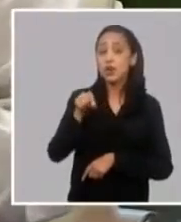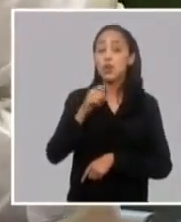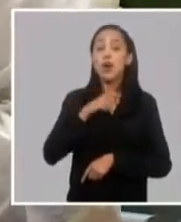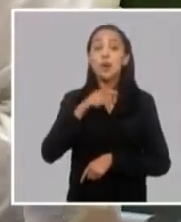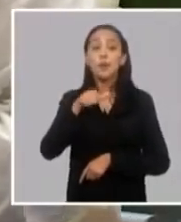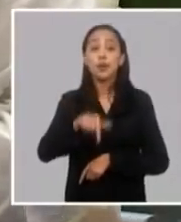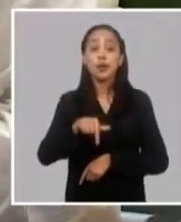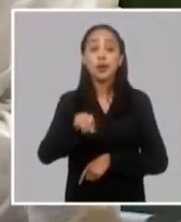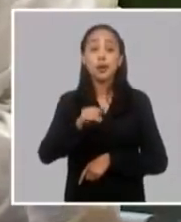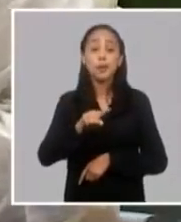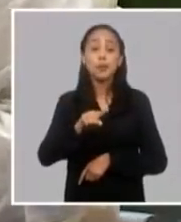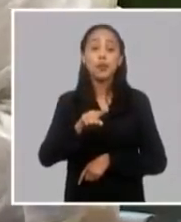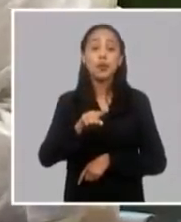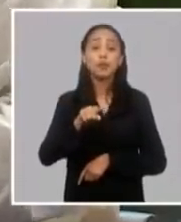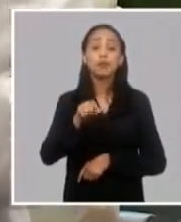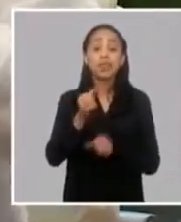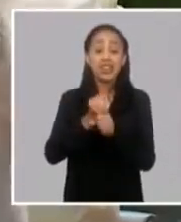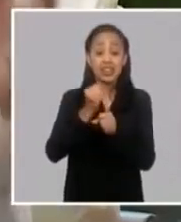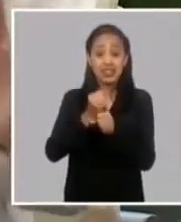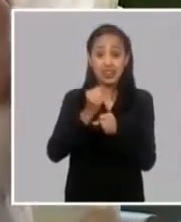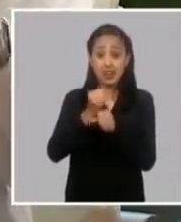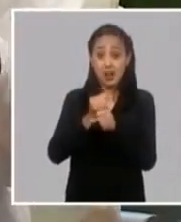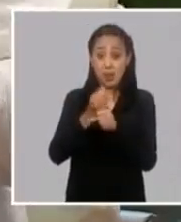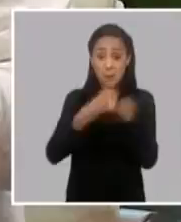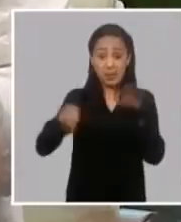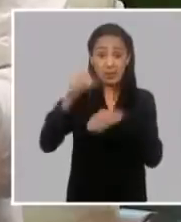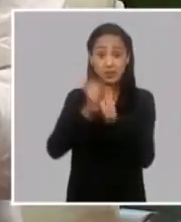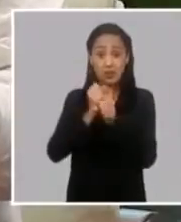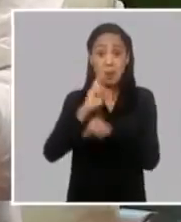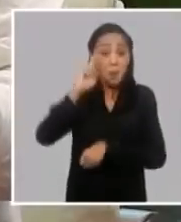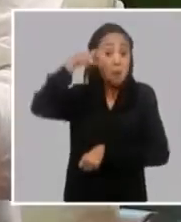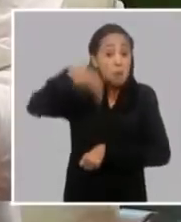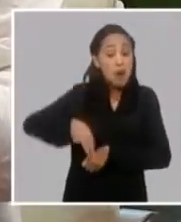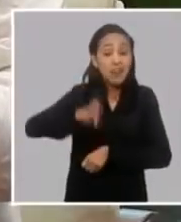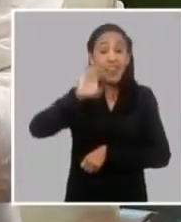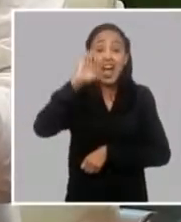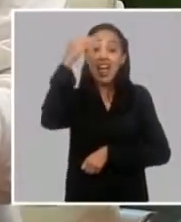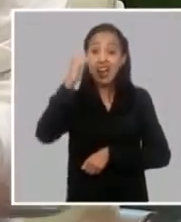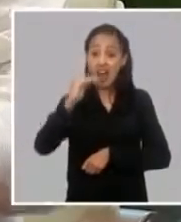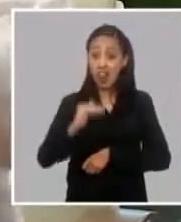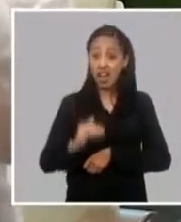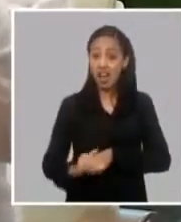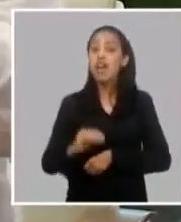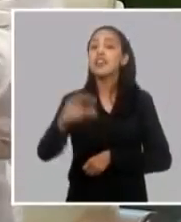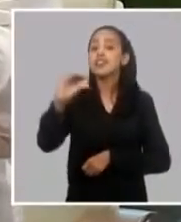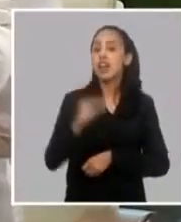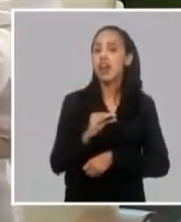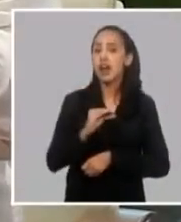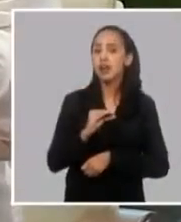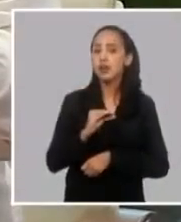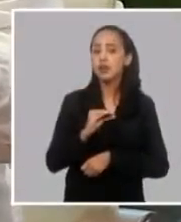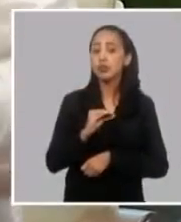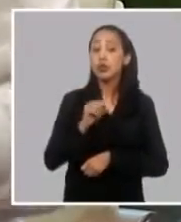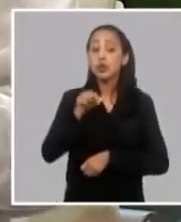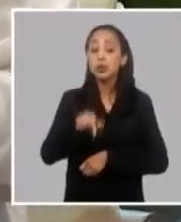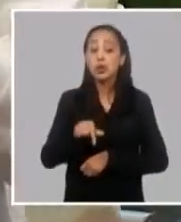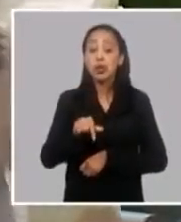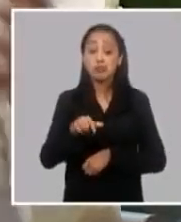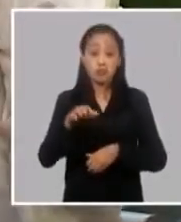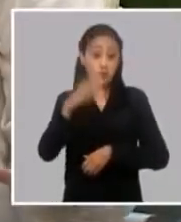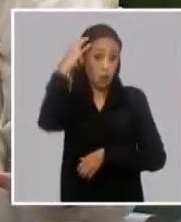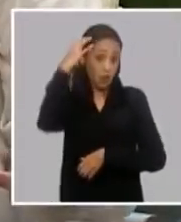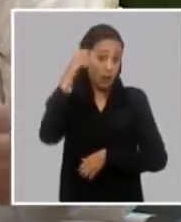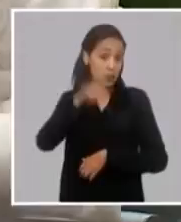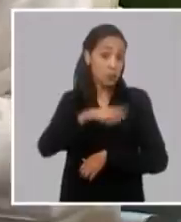arriba aprobada por el ministerio del trabajo a que usted tenga un fondo de salario aprobado que es lo que vamos a hacer un fondo de salario aprobado y tenga